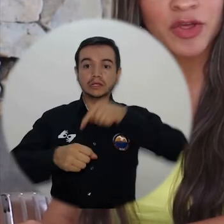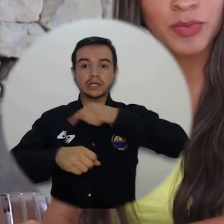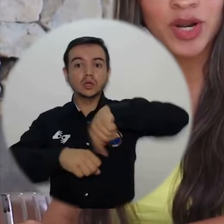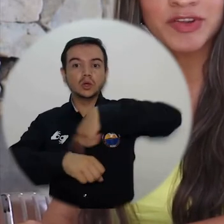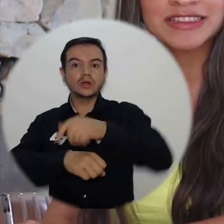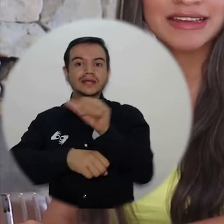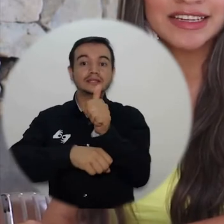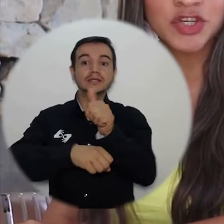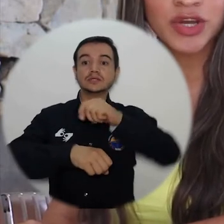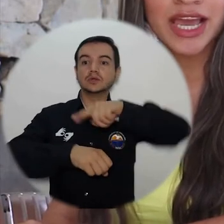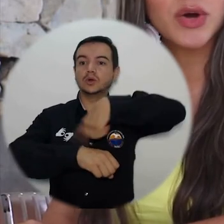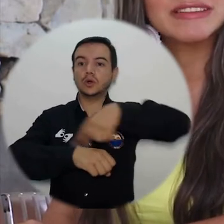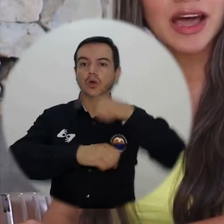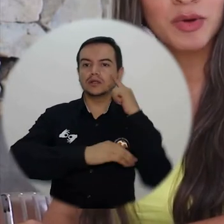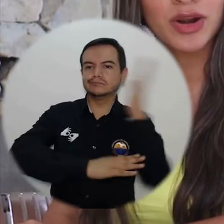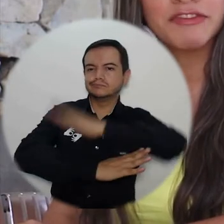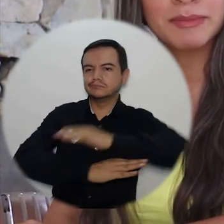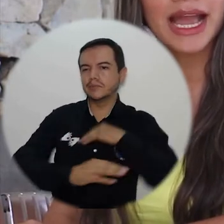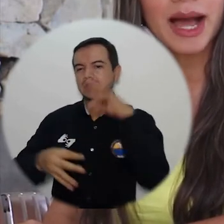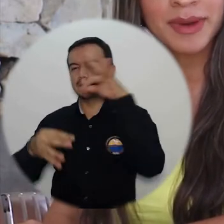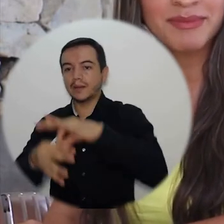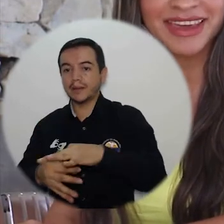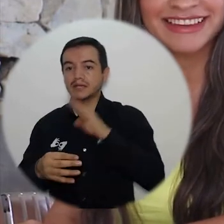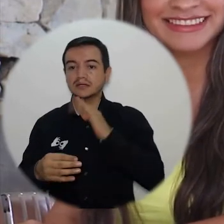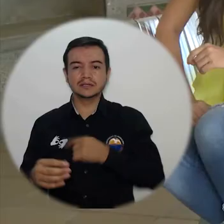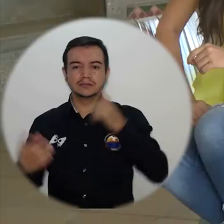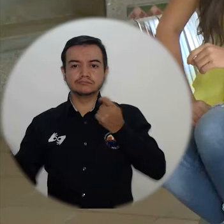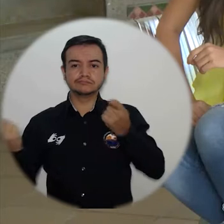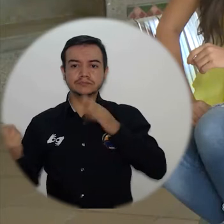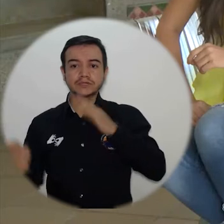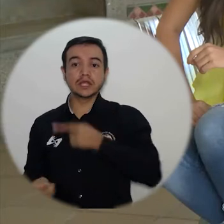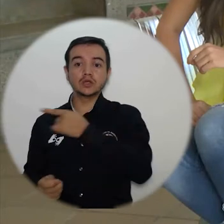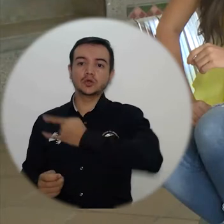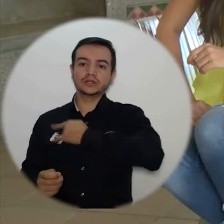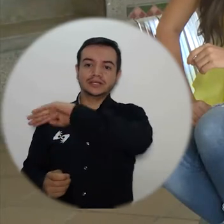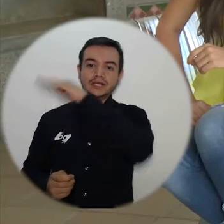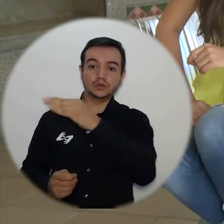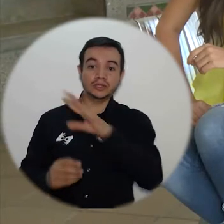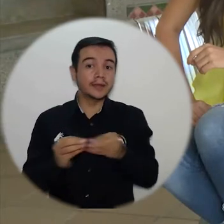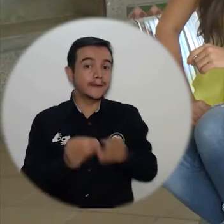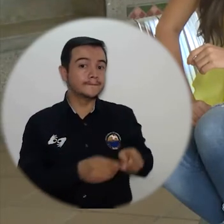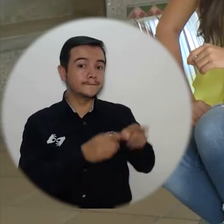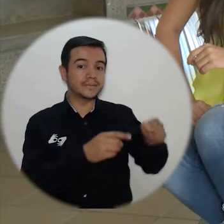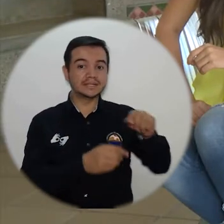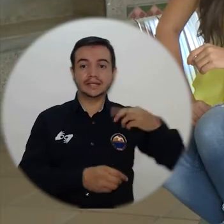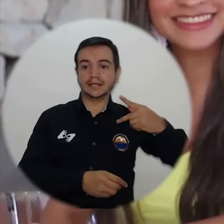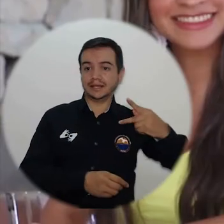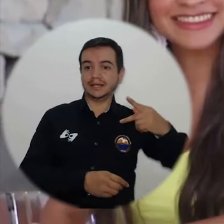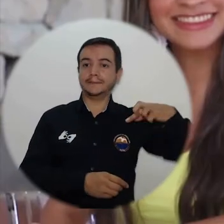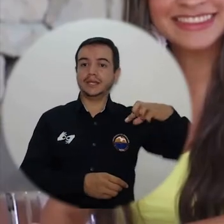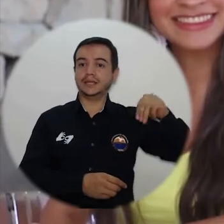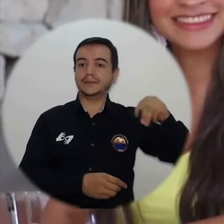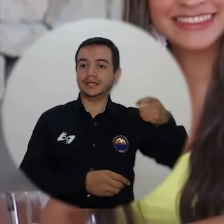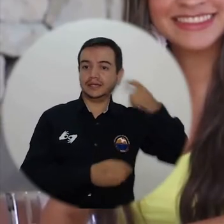administrado por la Universidad de Antioquia y auditado por la firma KPMG. El Campus TV hace un recorrido por esta trascendental jornada